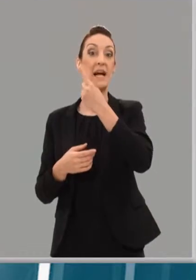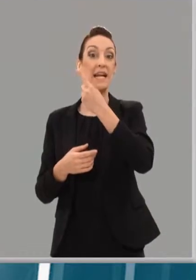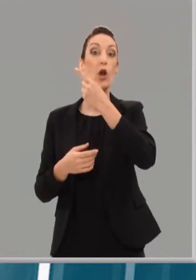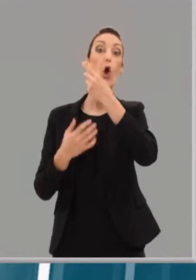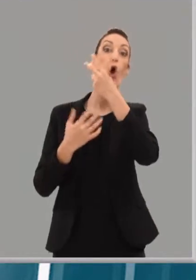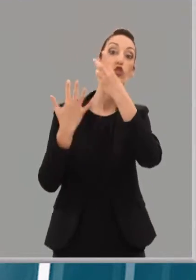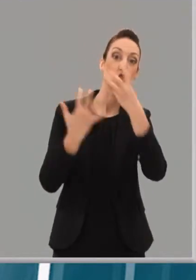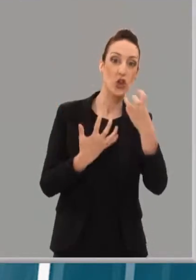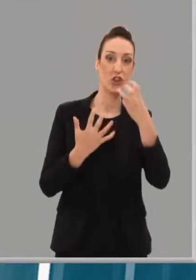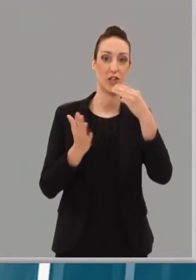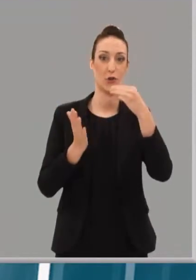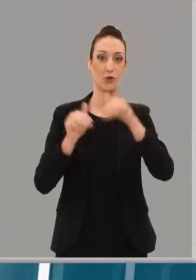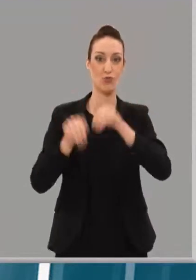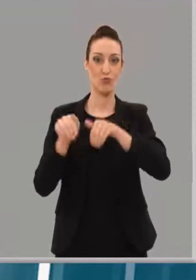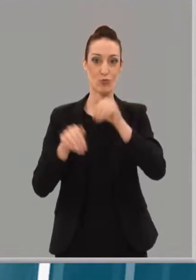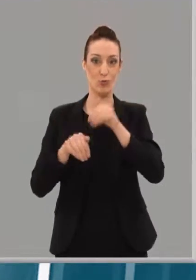el vuelco esperado a las urnas.